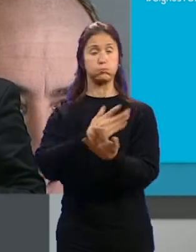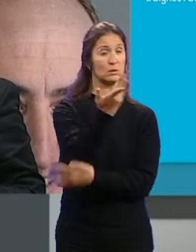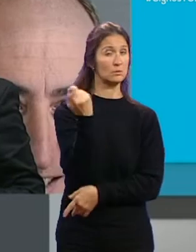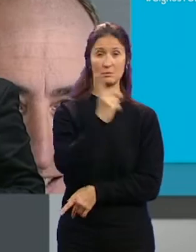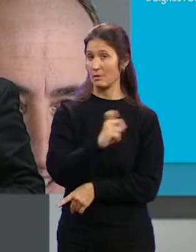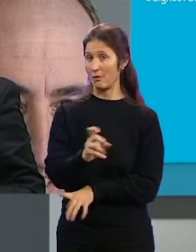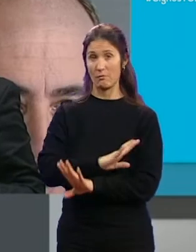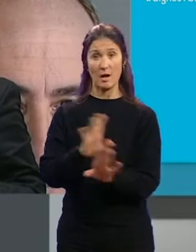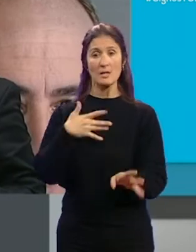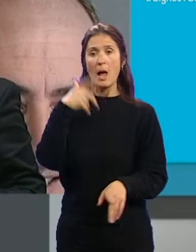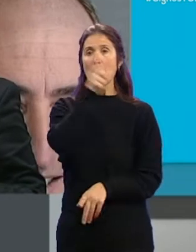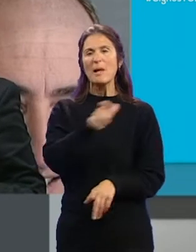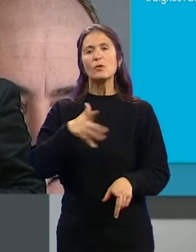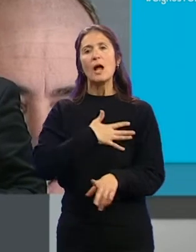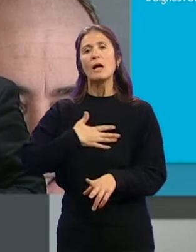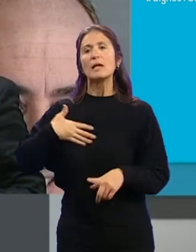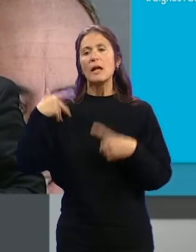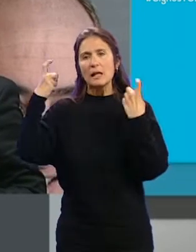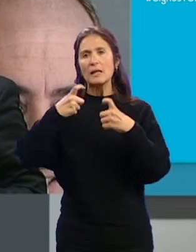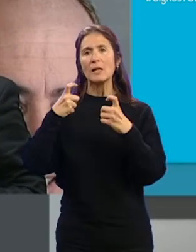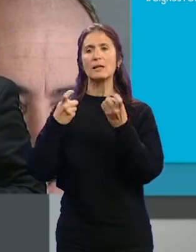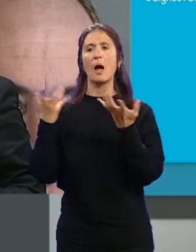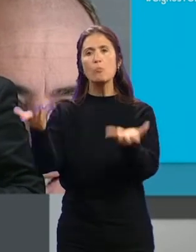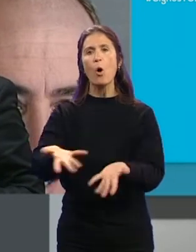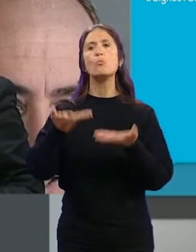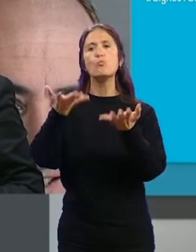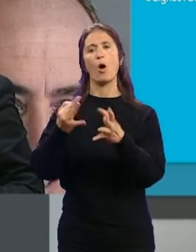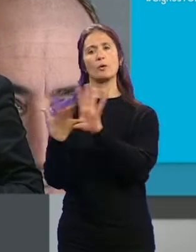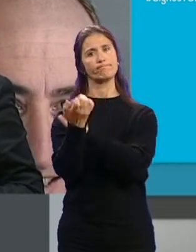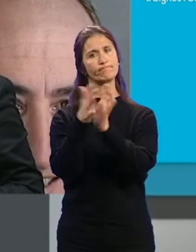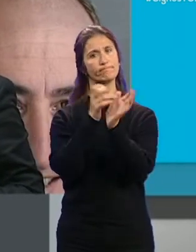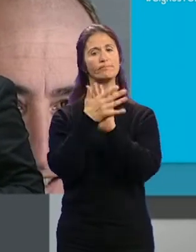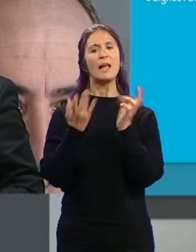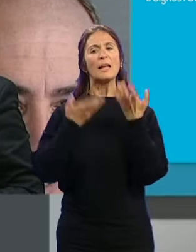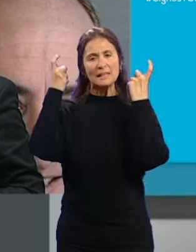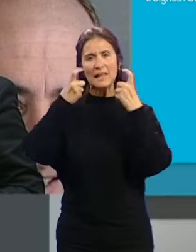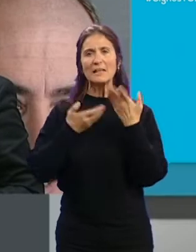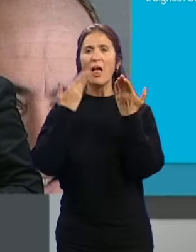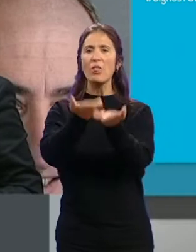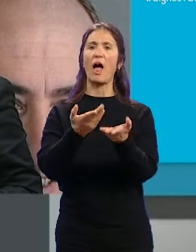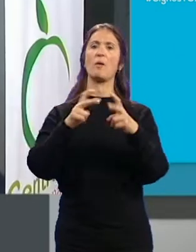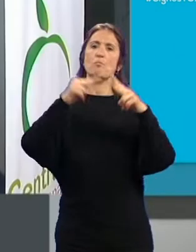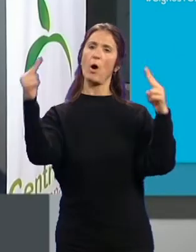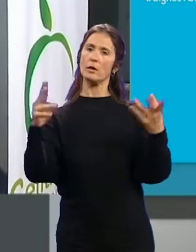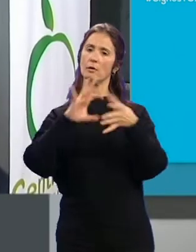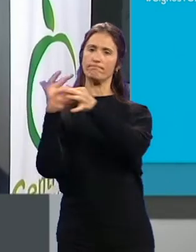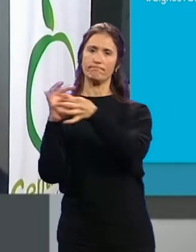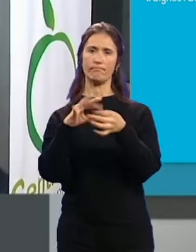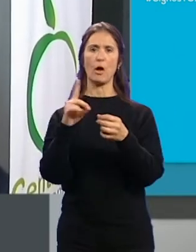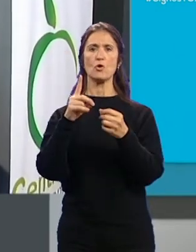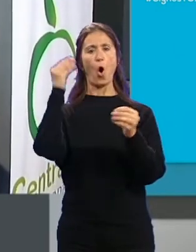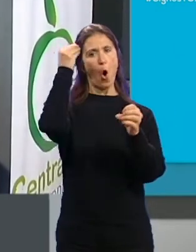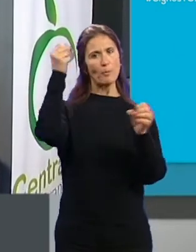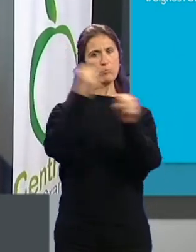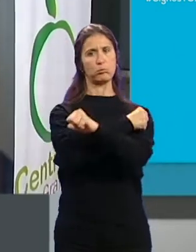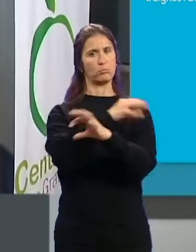queremos de verdad... ...propiciar el entendimiento... ...lo que debemos de hacer es tender puentes... ...y no alejar las posturas. García Montero ha